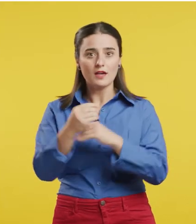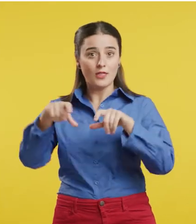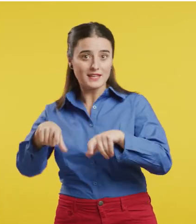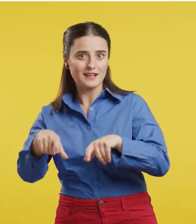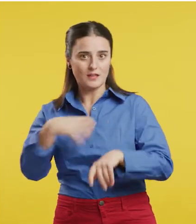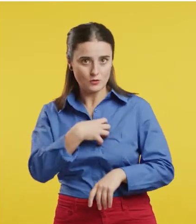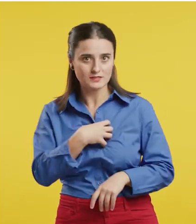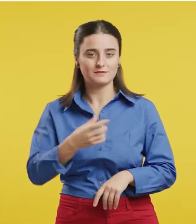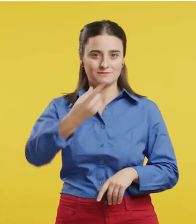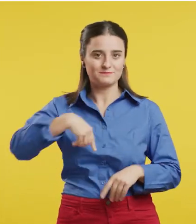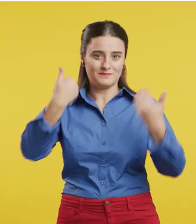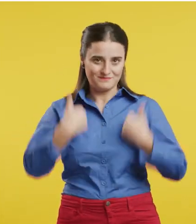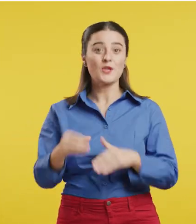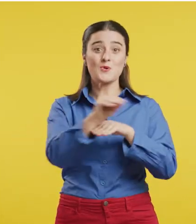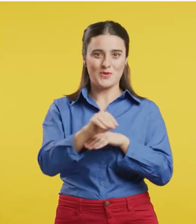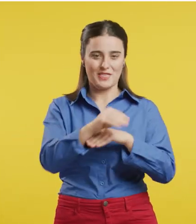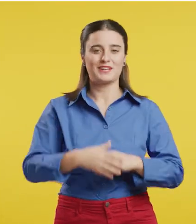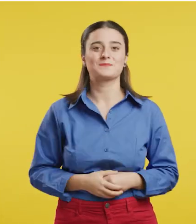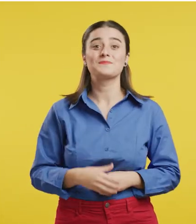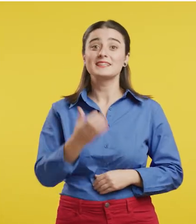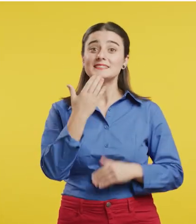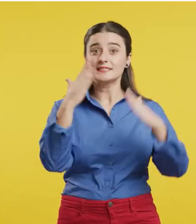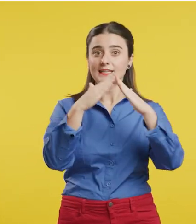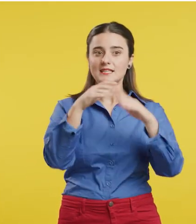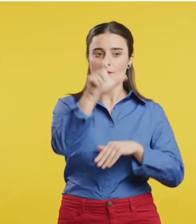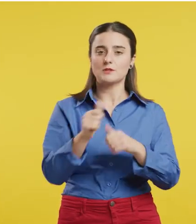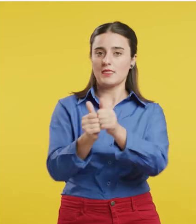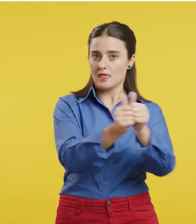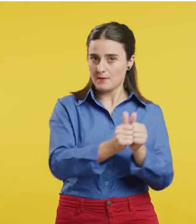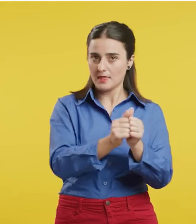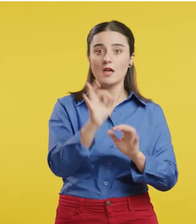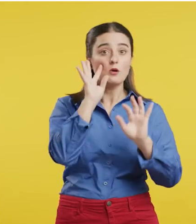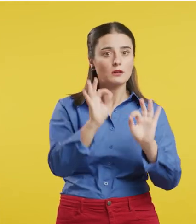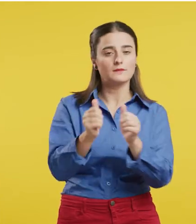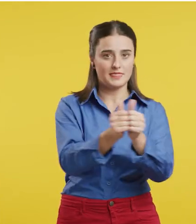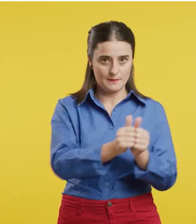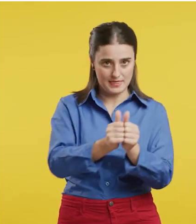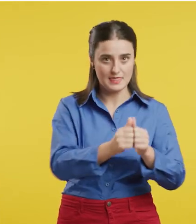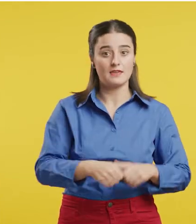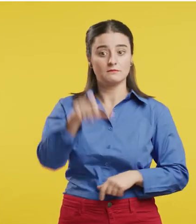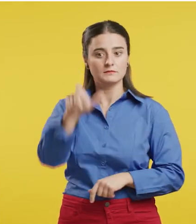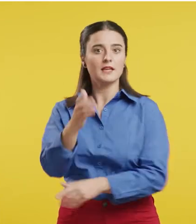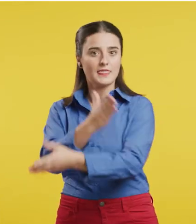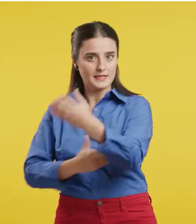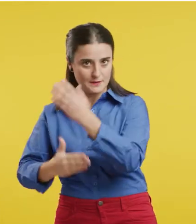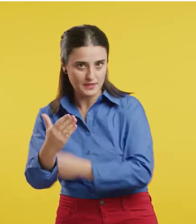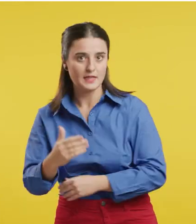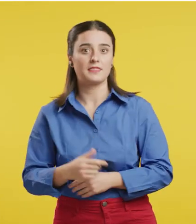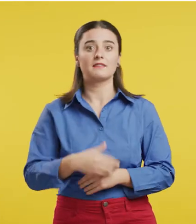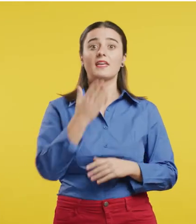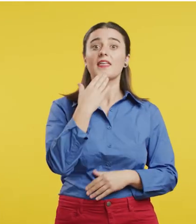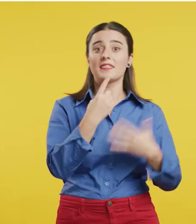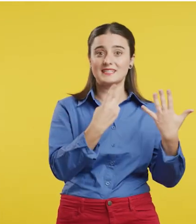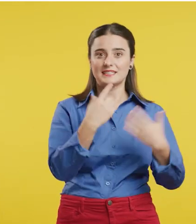Somos cuidadoras. Si cuidas en casa a una persona con dependencia o riesgo de dependencia, con discapacidad, mayor de